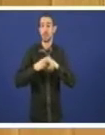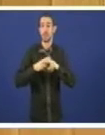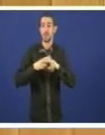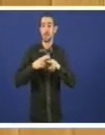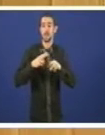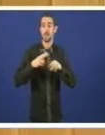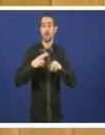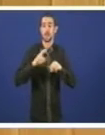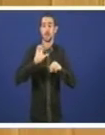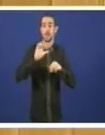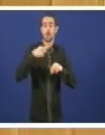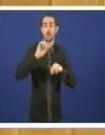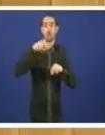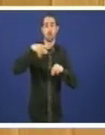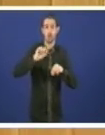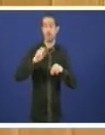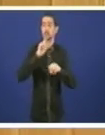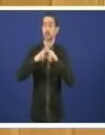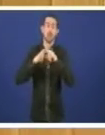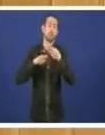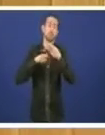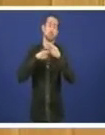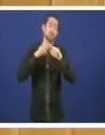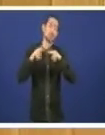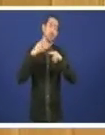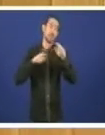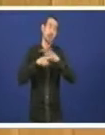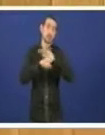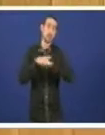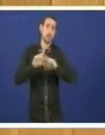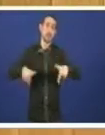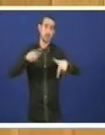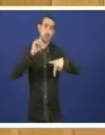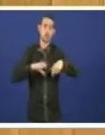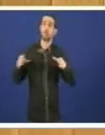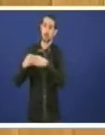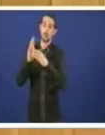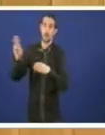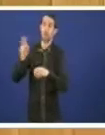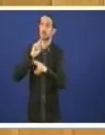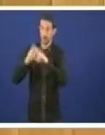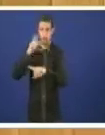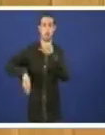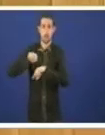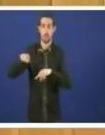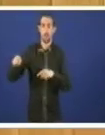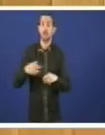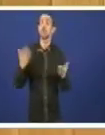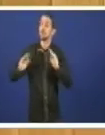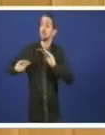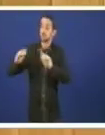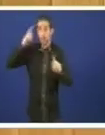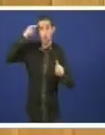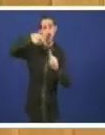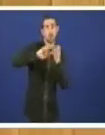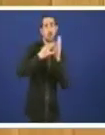problema chamase política de xestión de residuos do Partido Popular e desde logo calquera dos objetivos que se marca no plan de